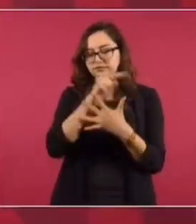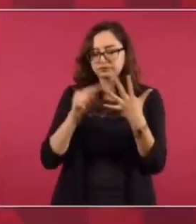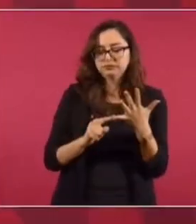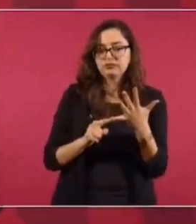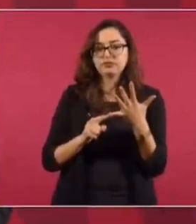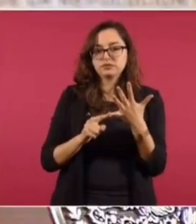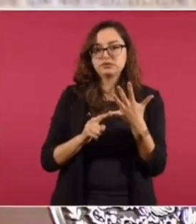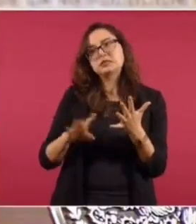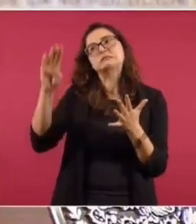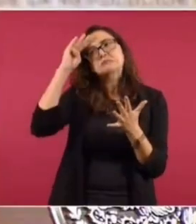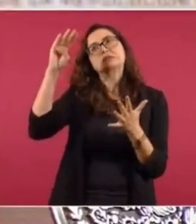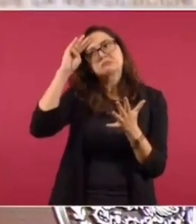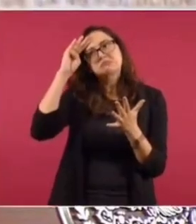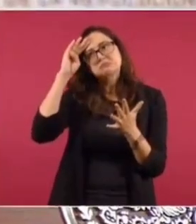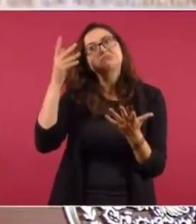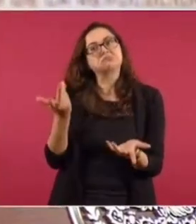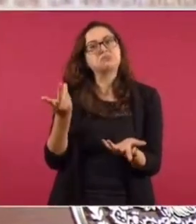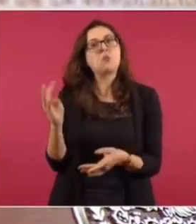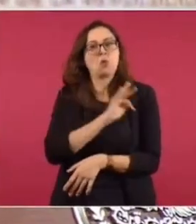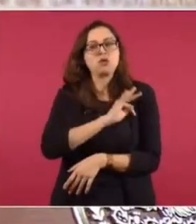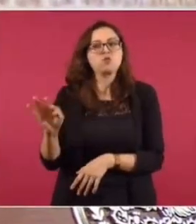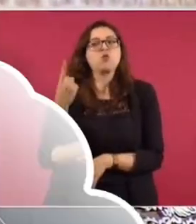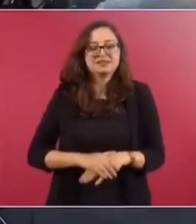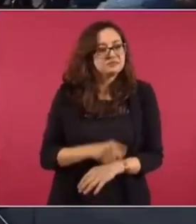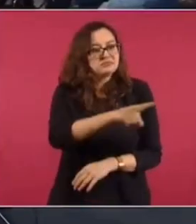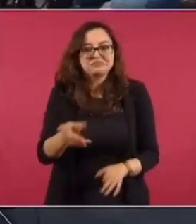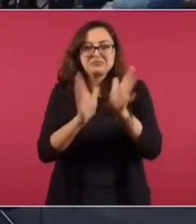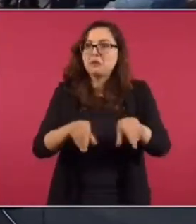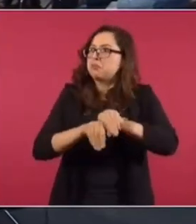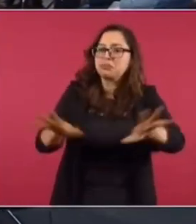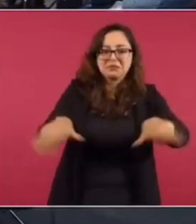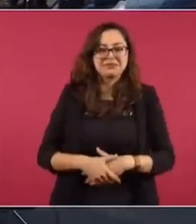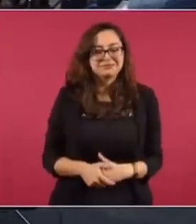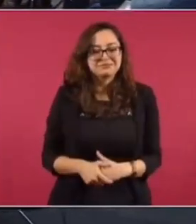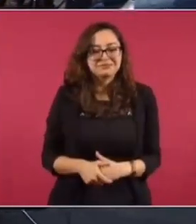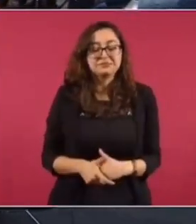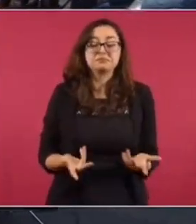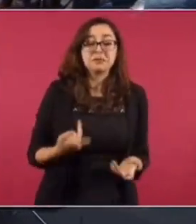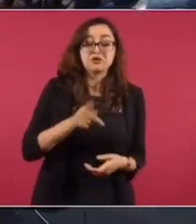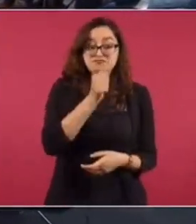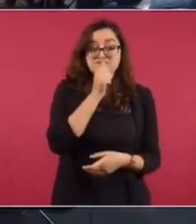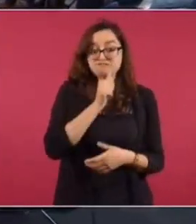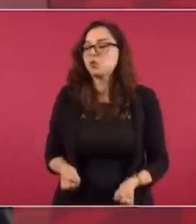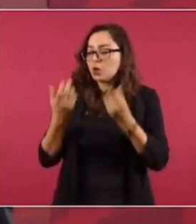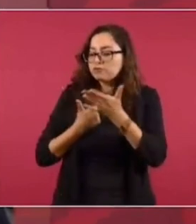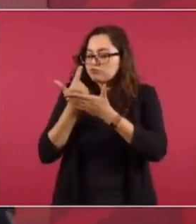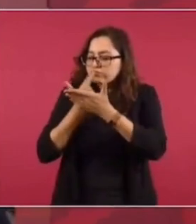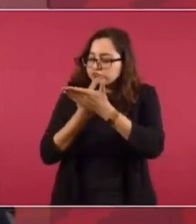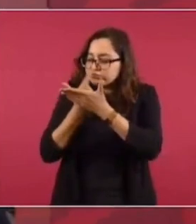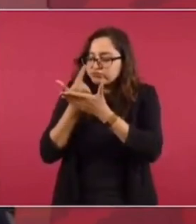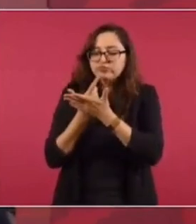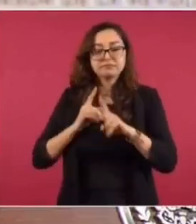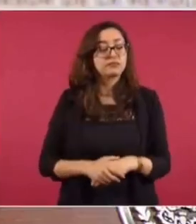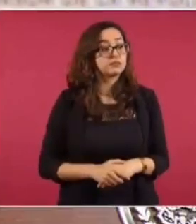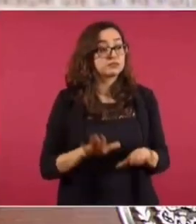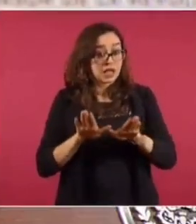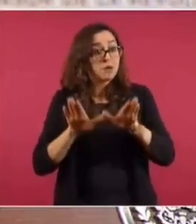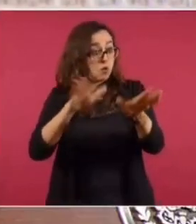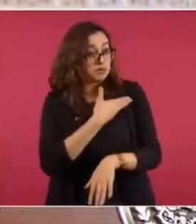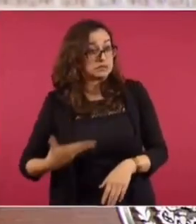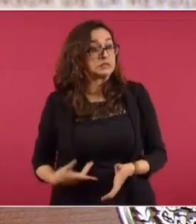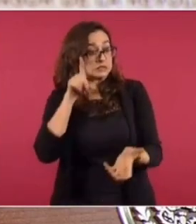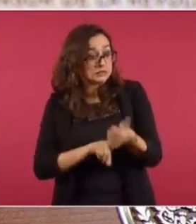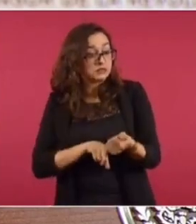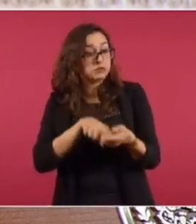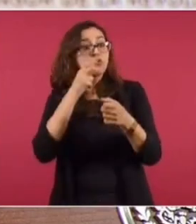y se está pensando en la línea aérea. Se está haciendo el análisis económico de viabilidad y se